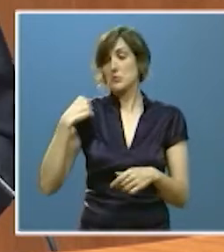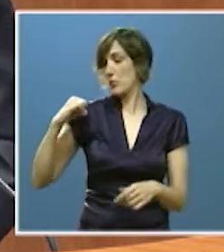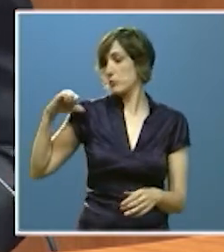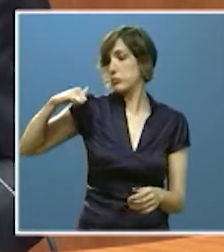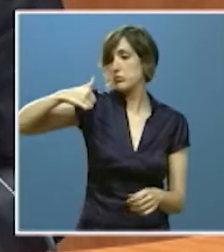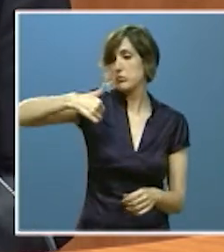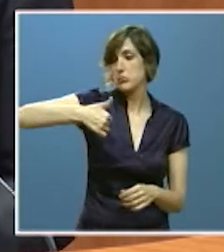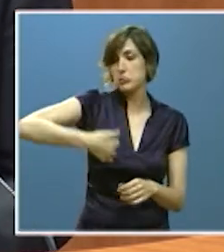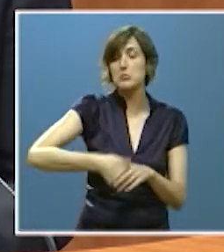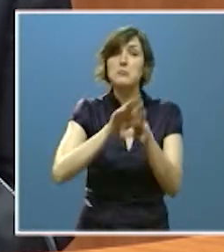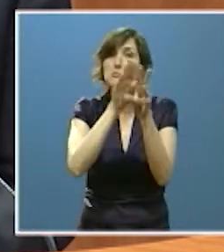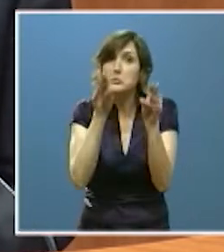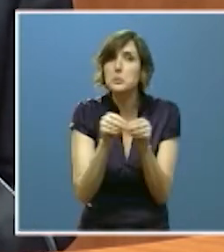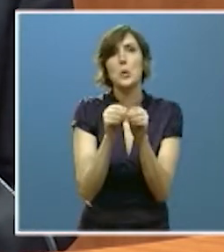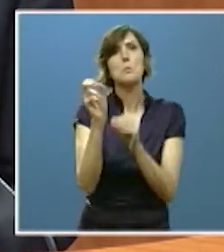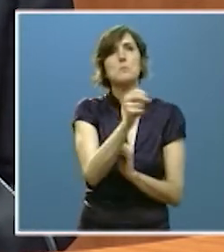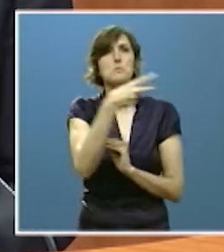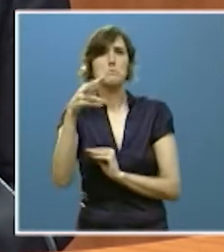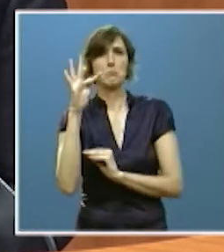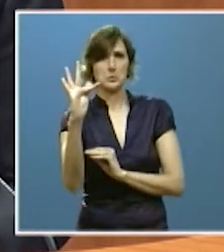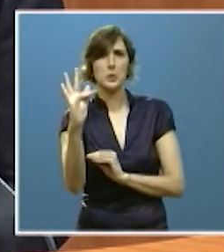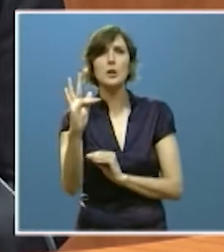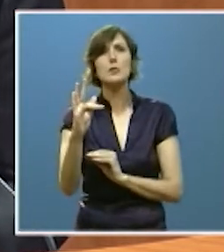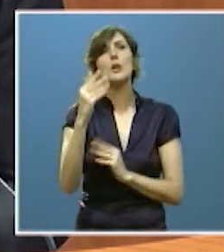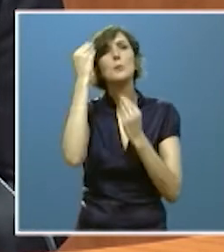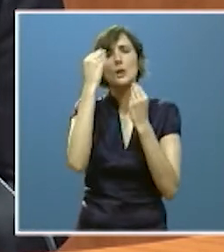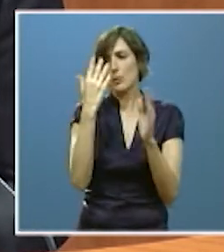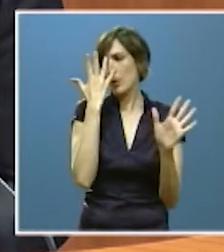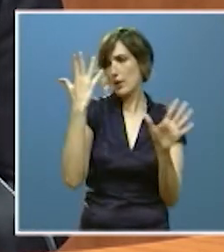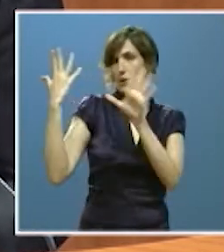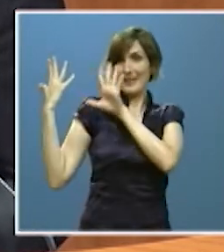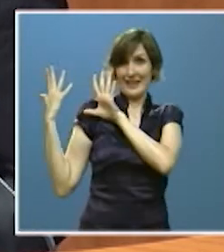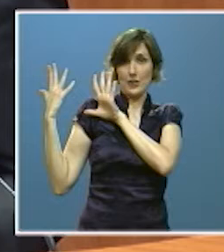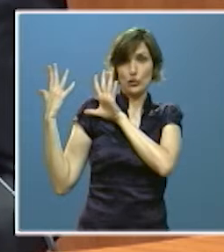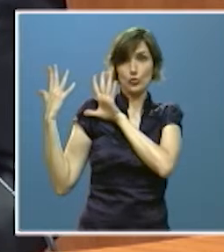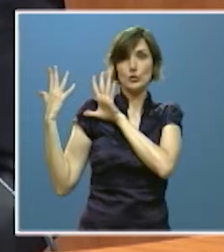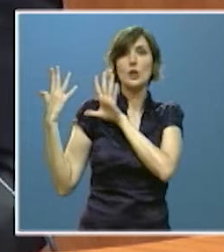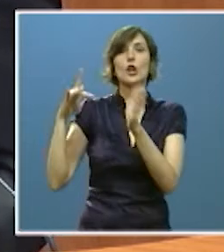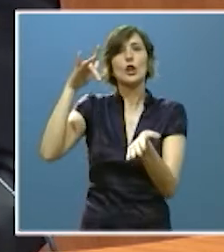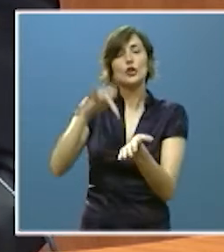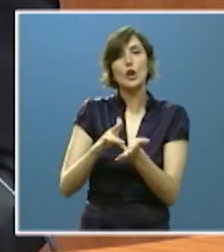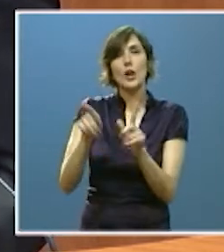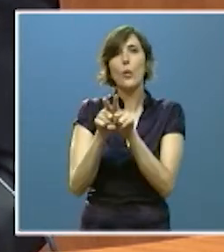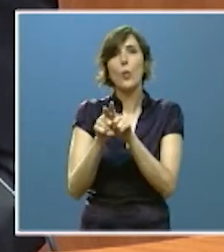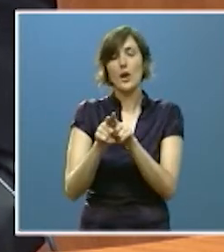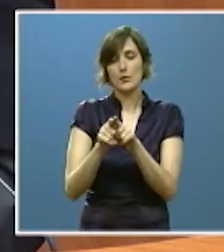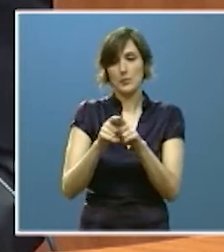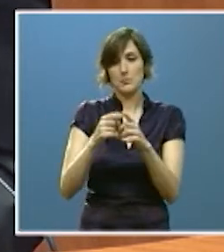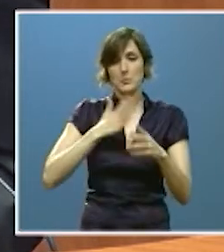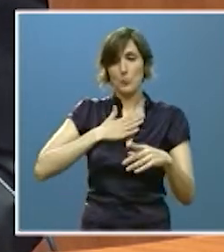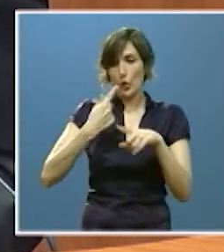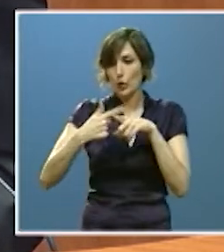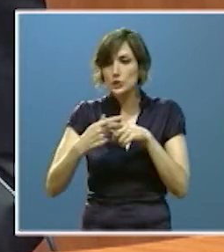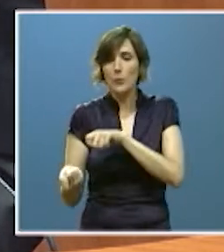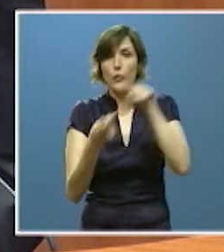sido muy positiva. Piénsese que en los últimos diez años, diez digo, las exportaciones de Castilla y León se han multiplicado